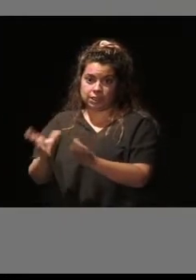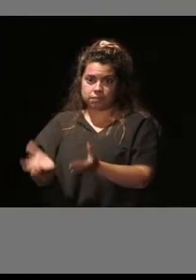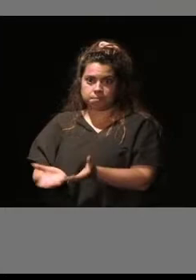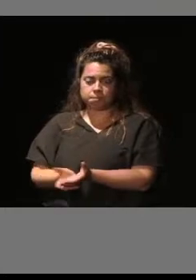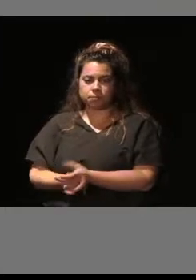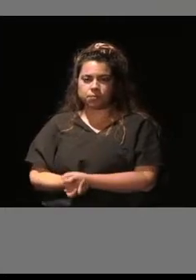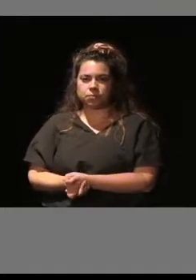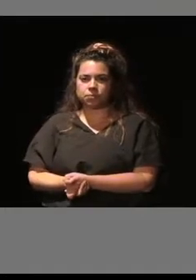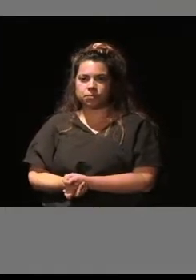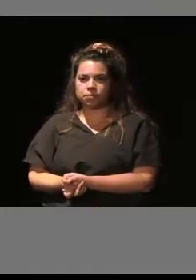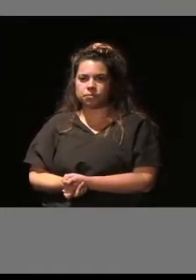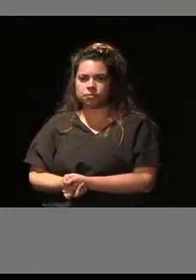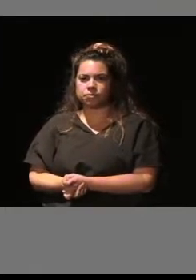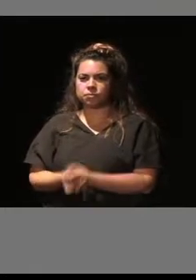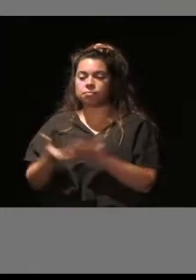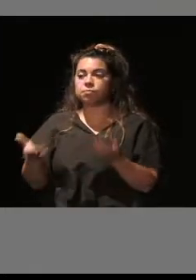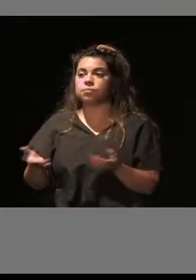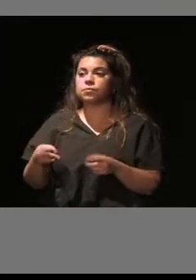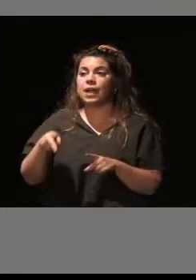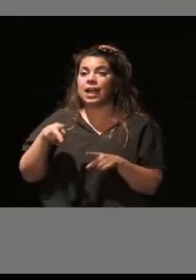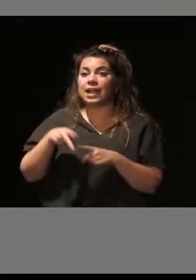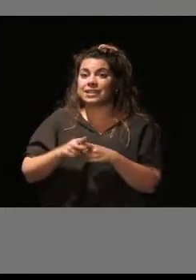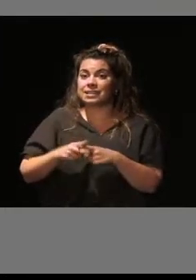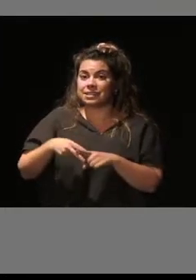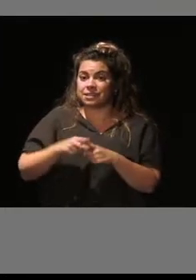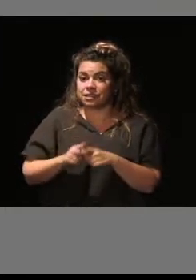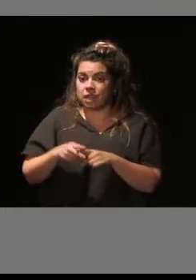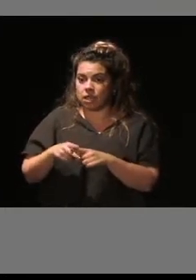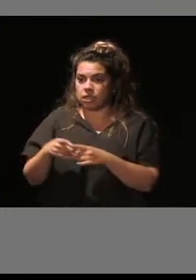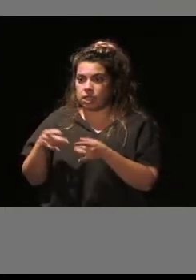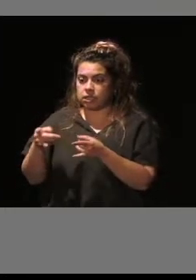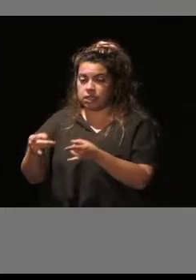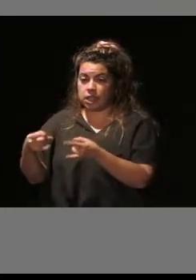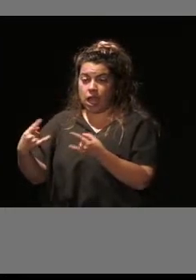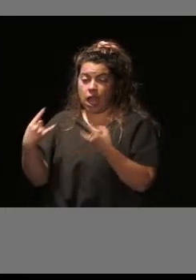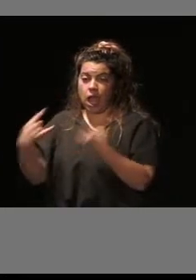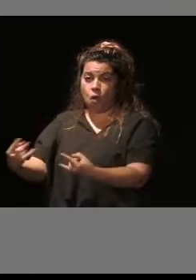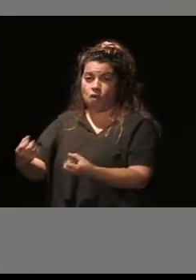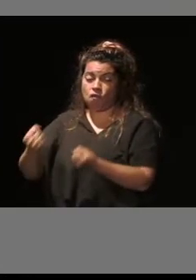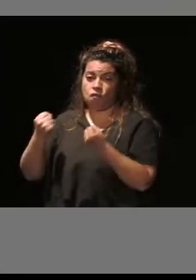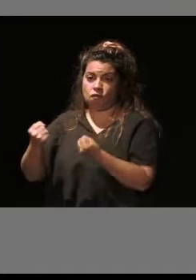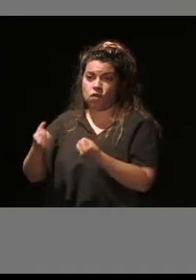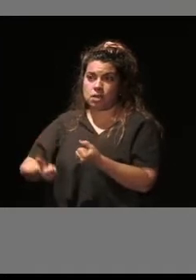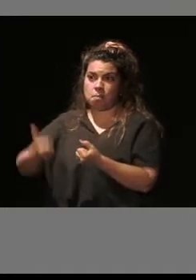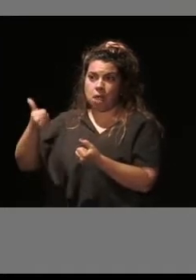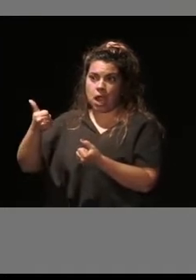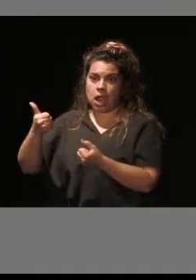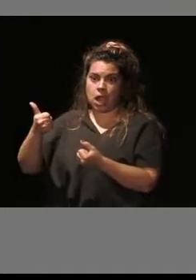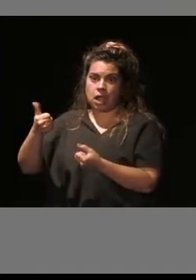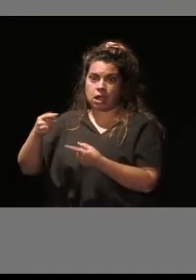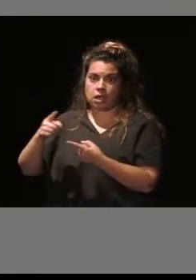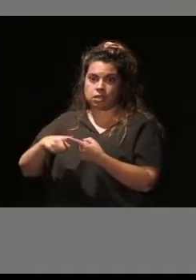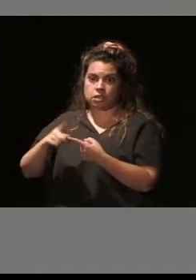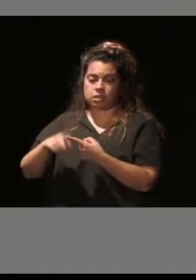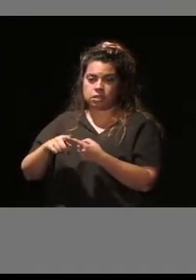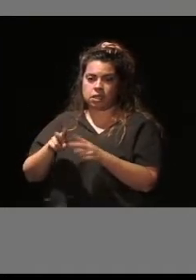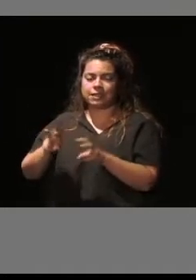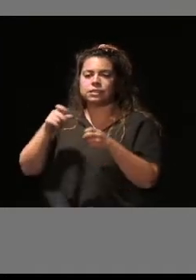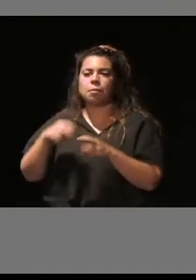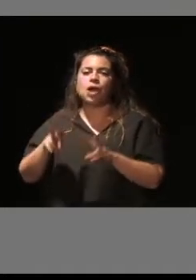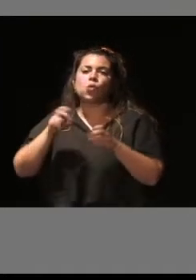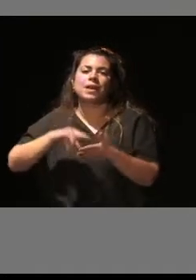los talleres que han suscitado mayor atractivo han sido el uso racional de las nuevas